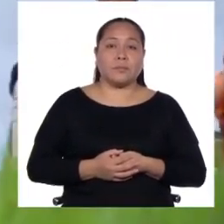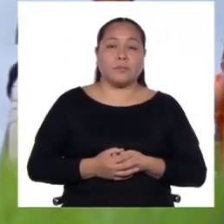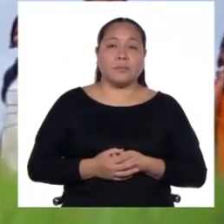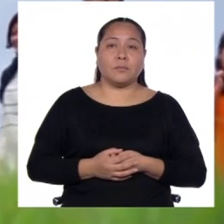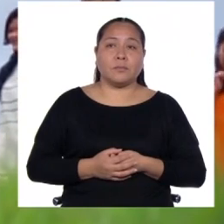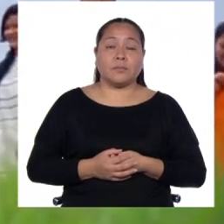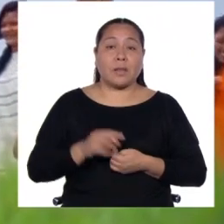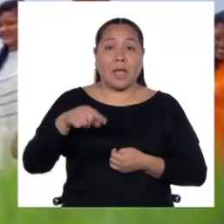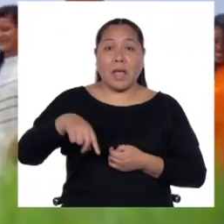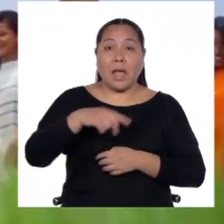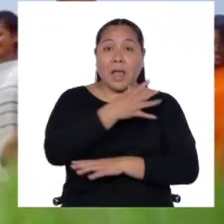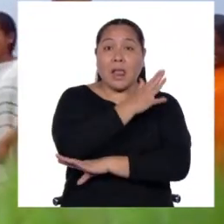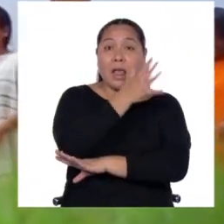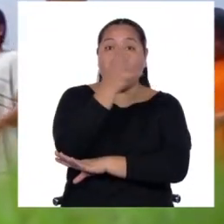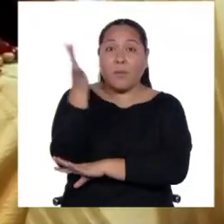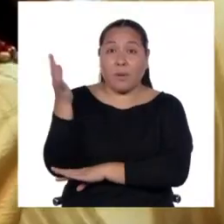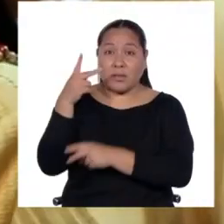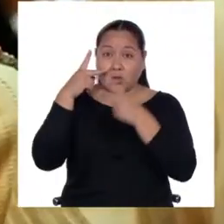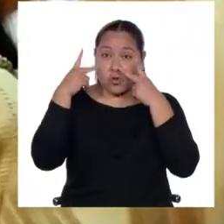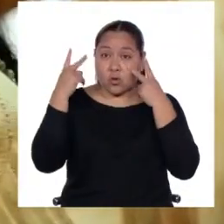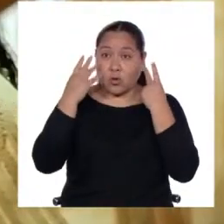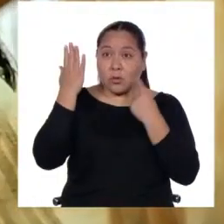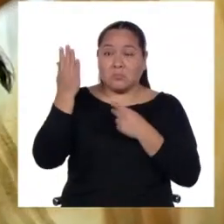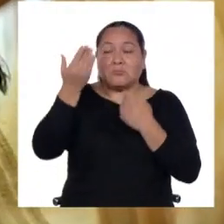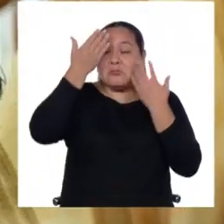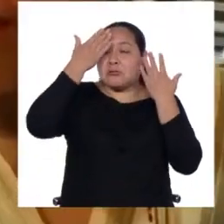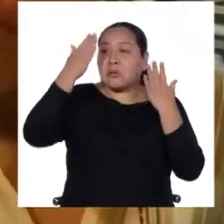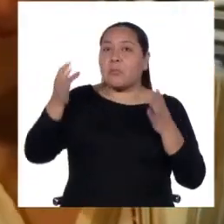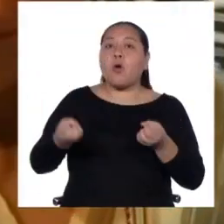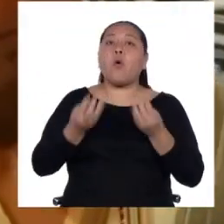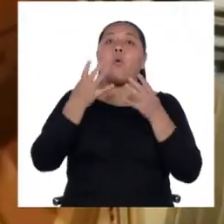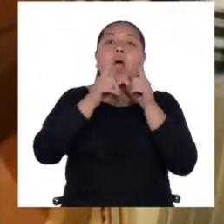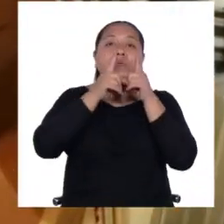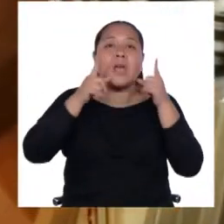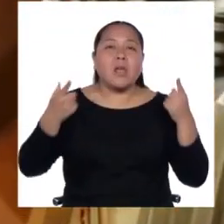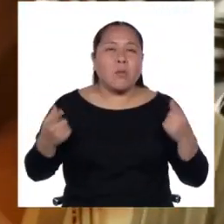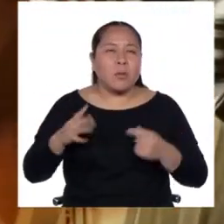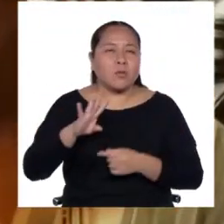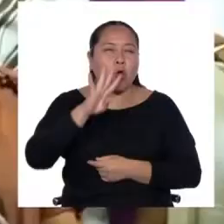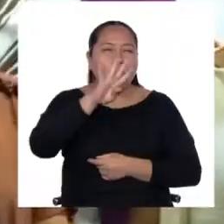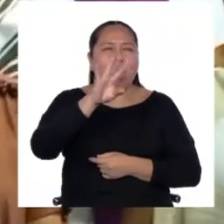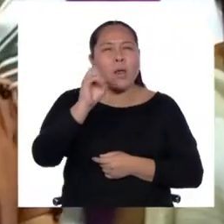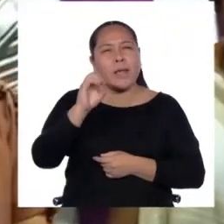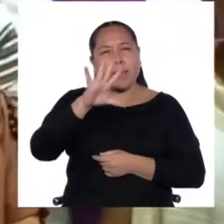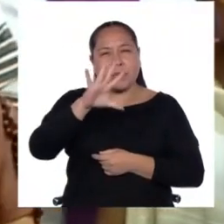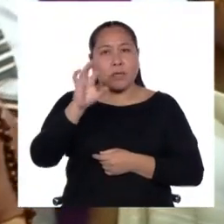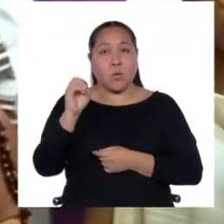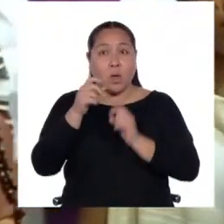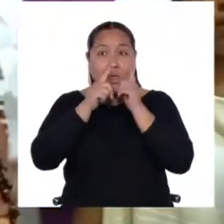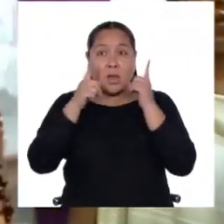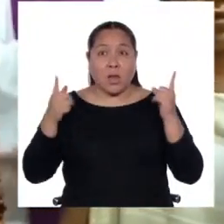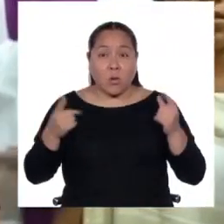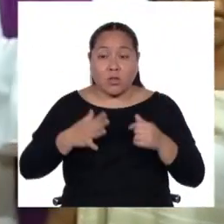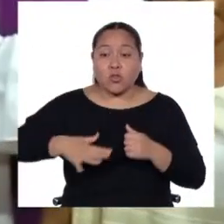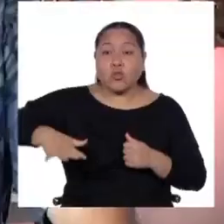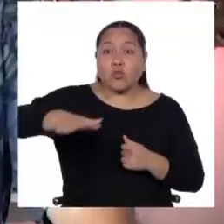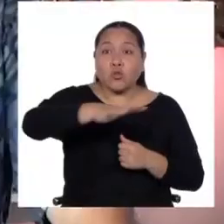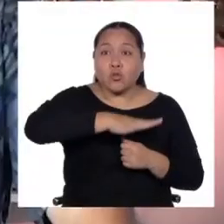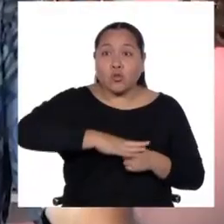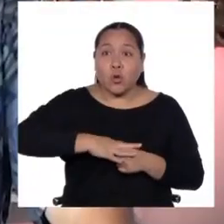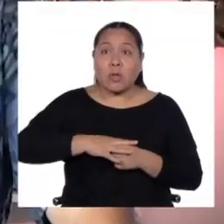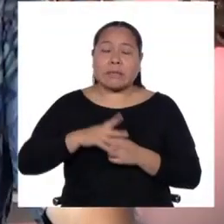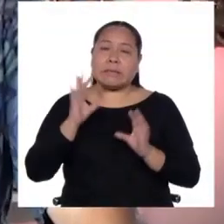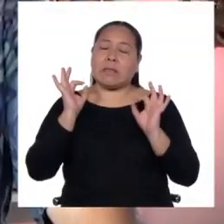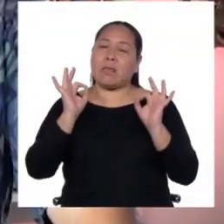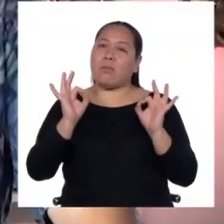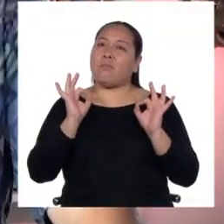En la Amazonía, en realidad no sabemos cuántas lenguas hay, pero hay entre 40 y 50, y todas están en